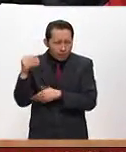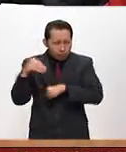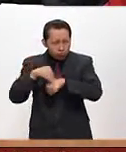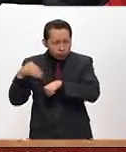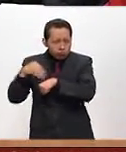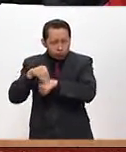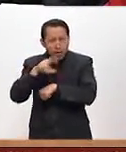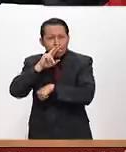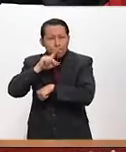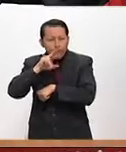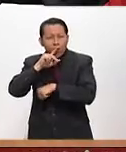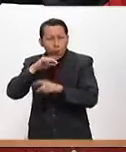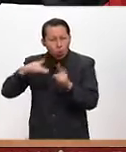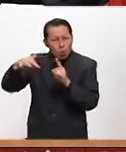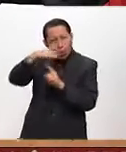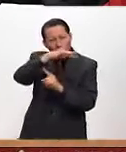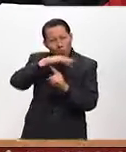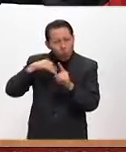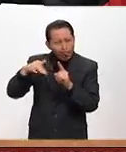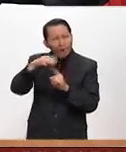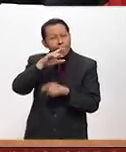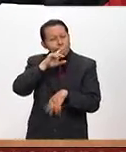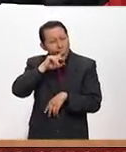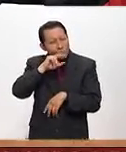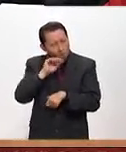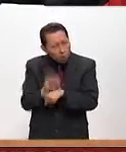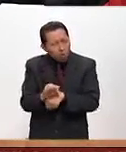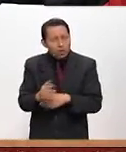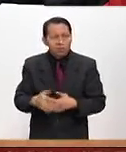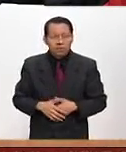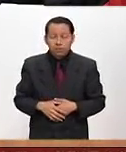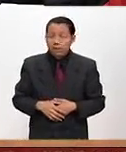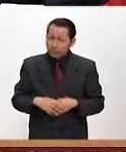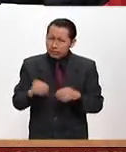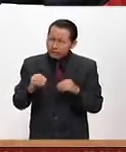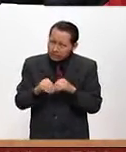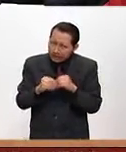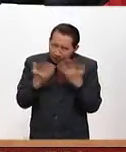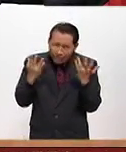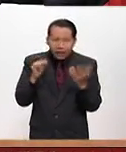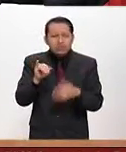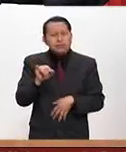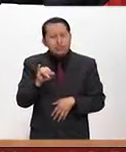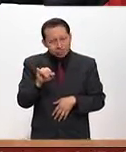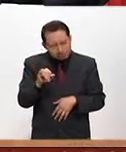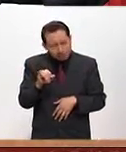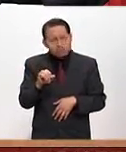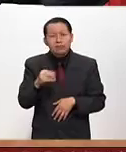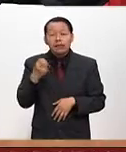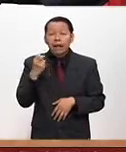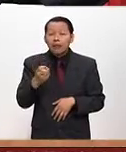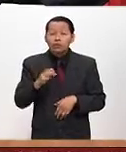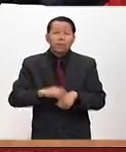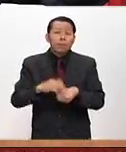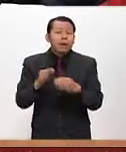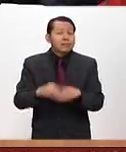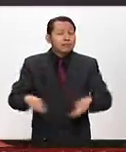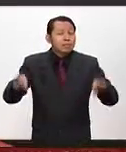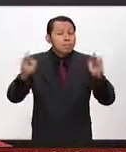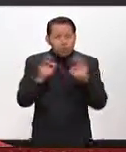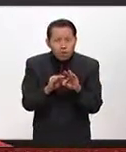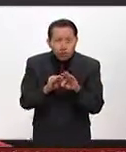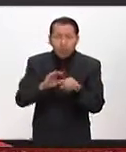atmosférica de la Ciudad de México con acciones como esa? Por supuesto, y es una de las acciones más importantes,